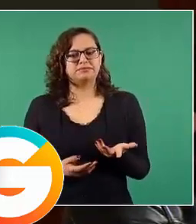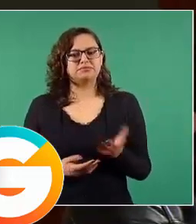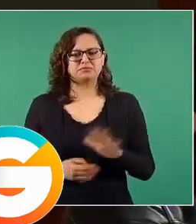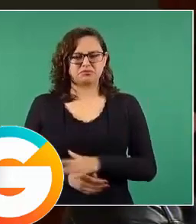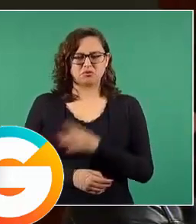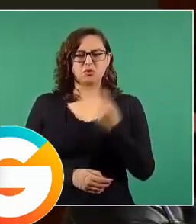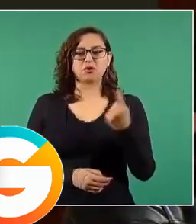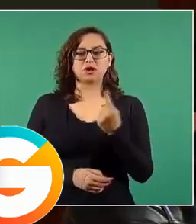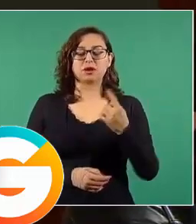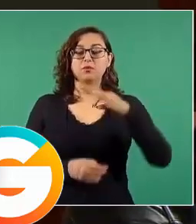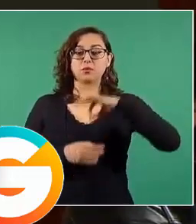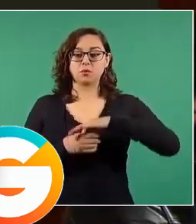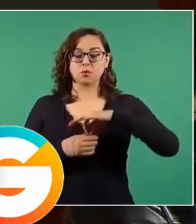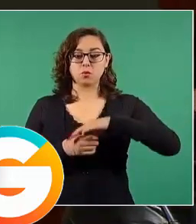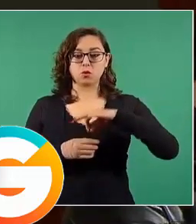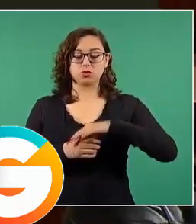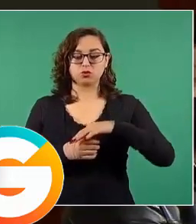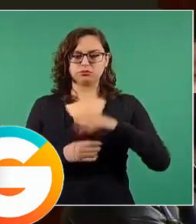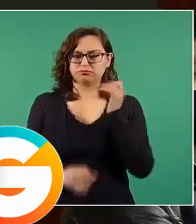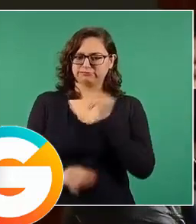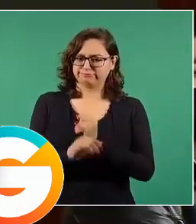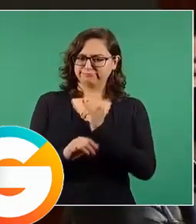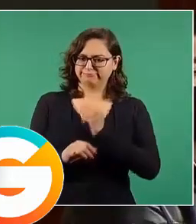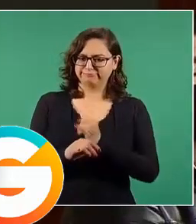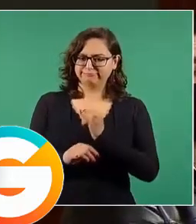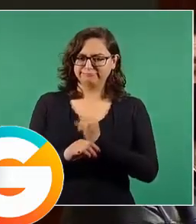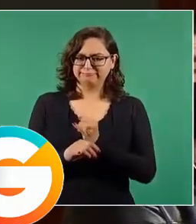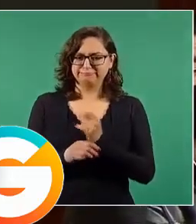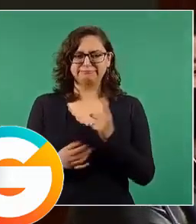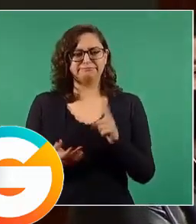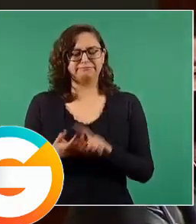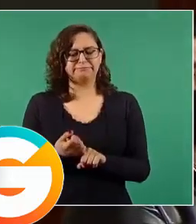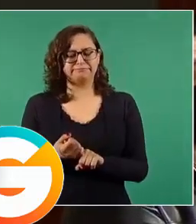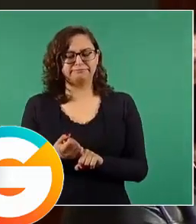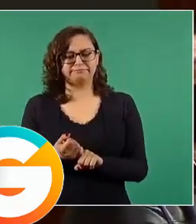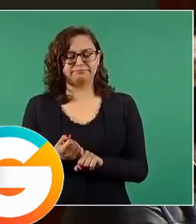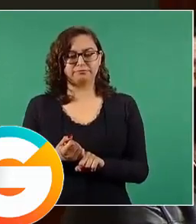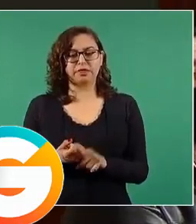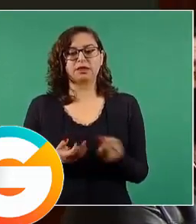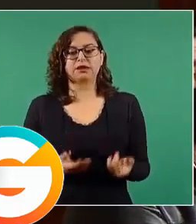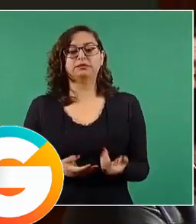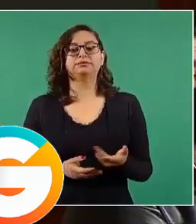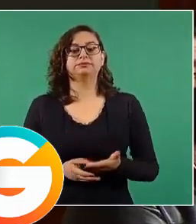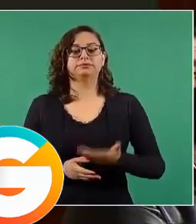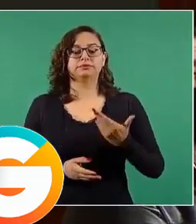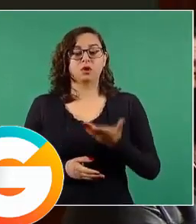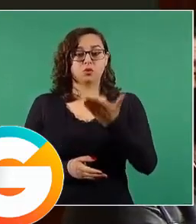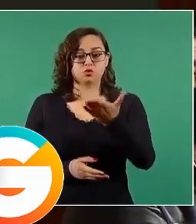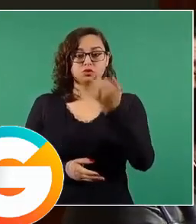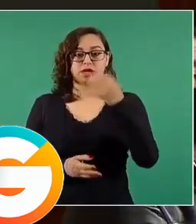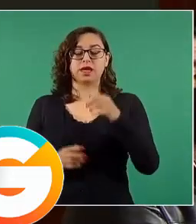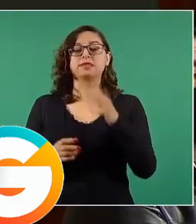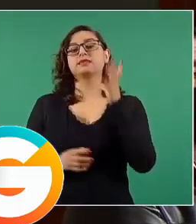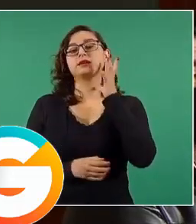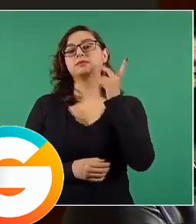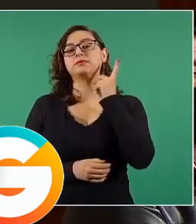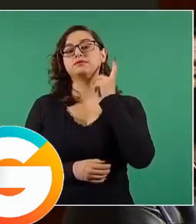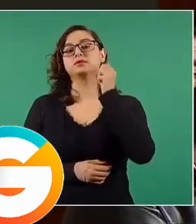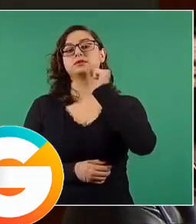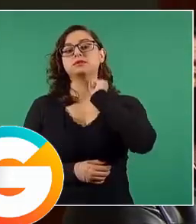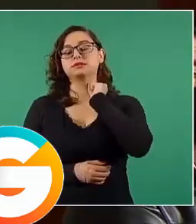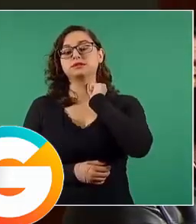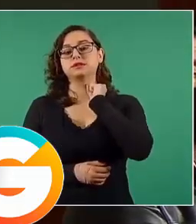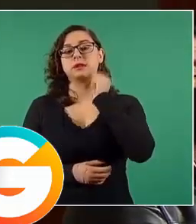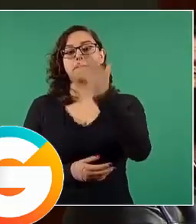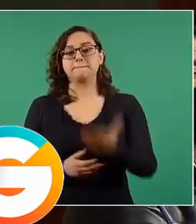medio de un voto electrónico. Ante la iniciativa que usted mandará al Congreso, ¿cómo podría usted